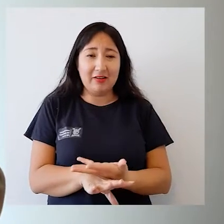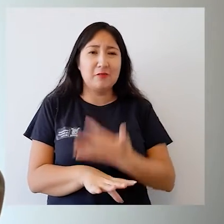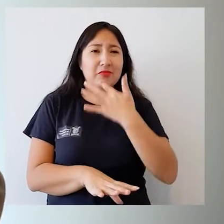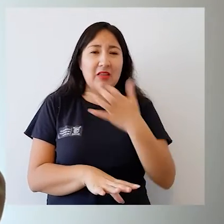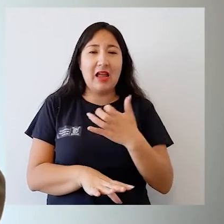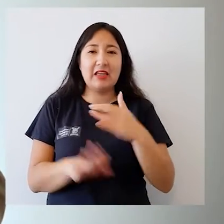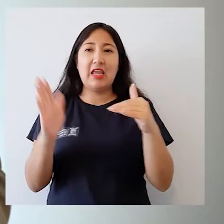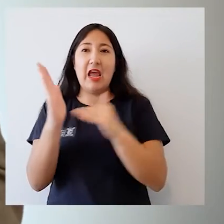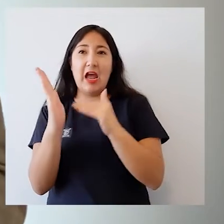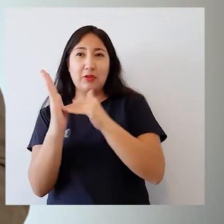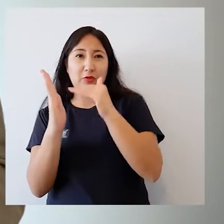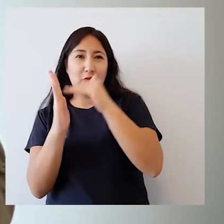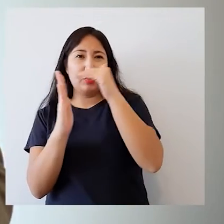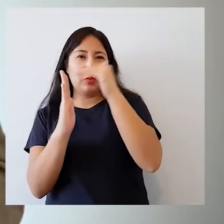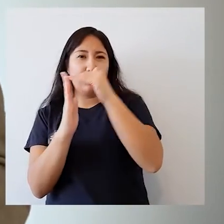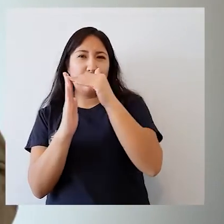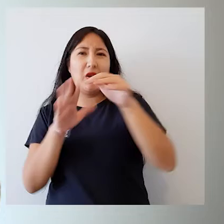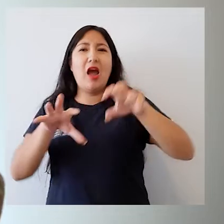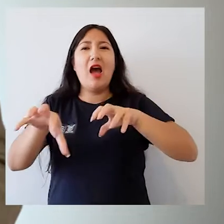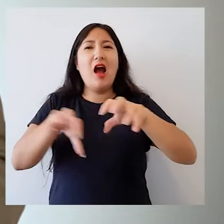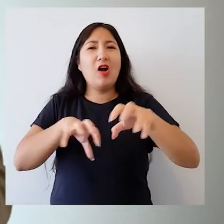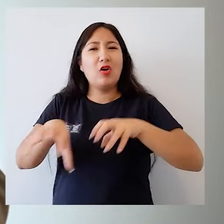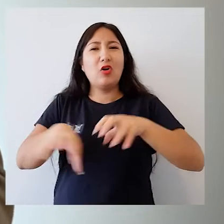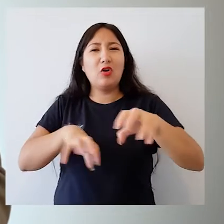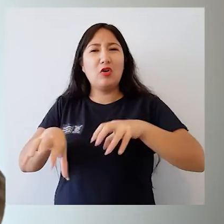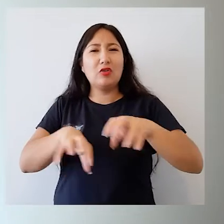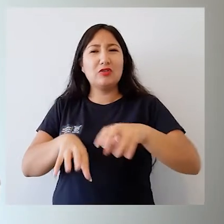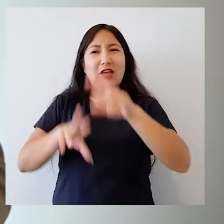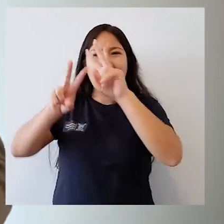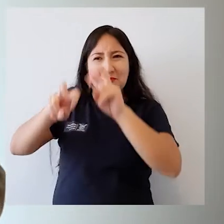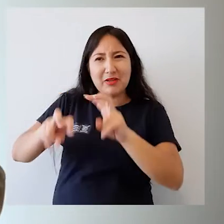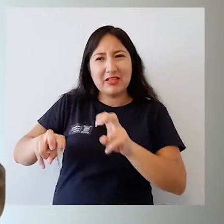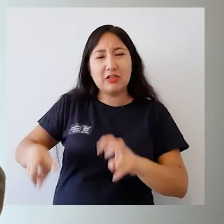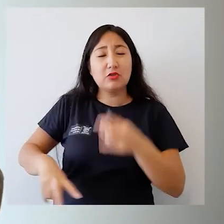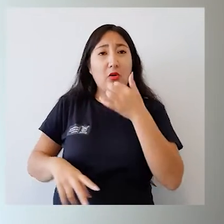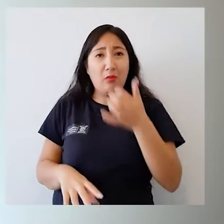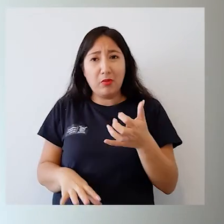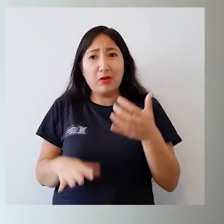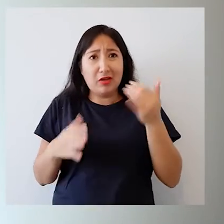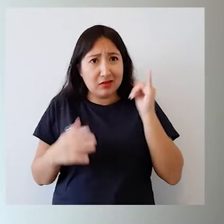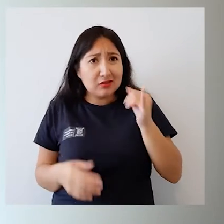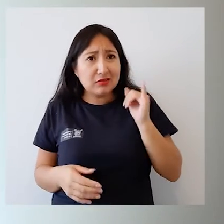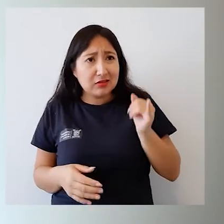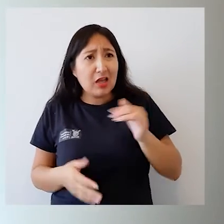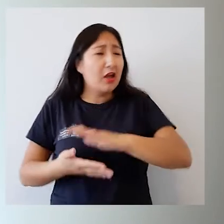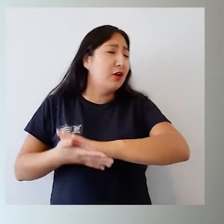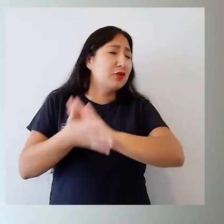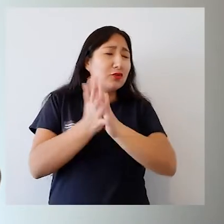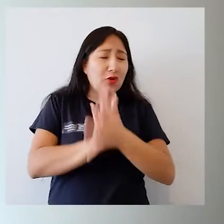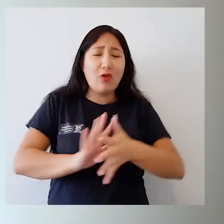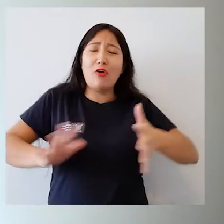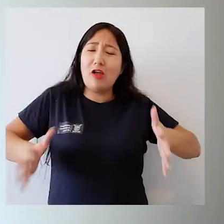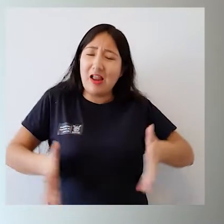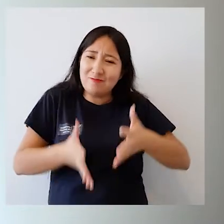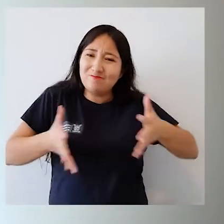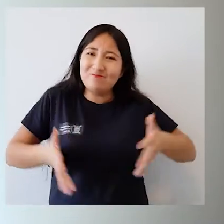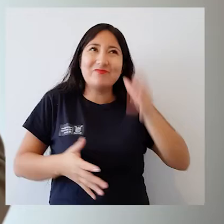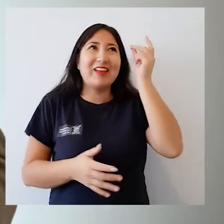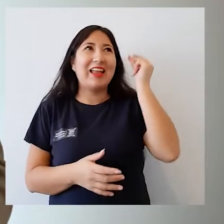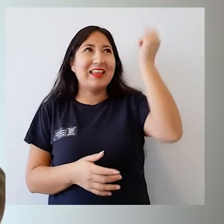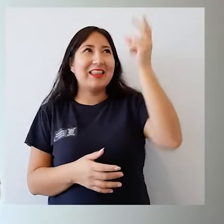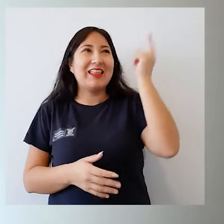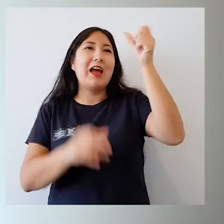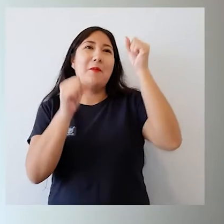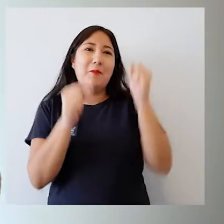en cuanto a infraestructura, a equipamiento, a investigaciones, porque tenemos todas las ganas y